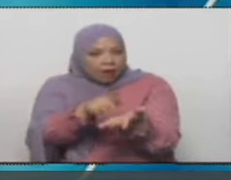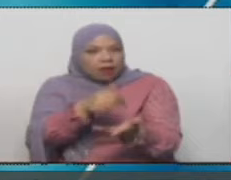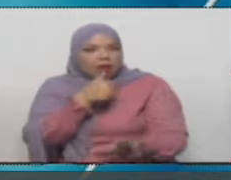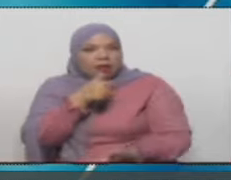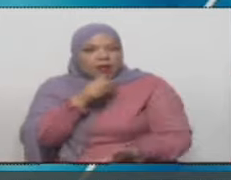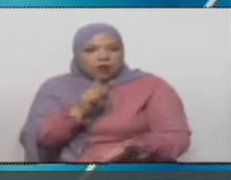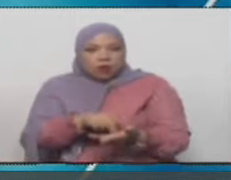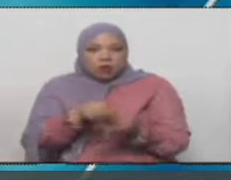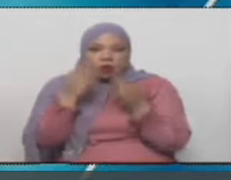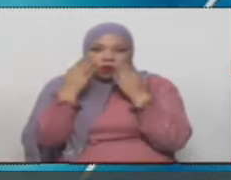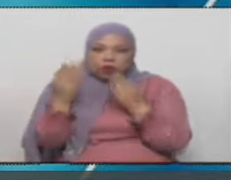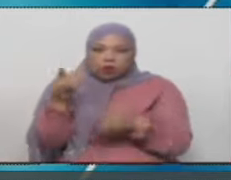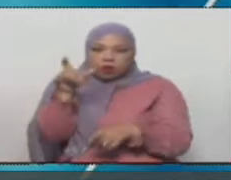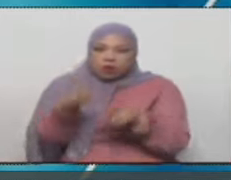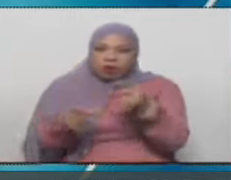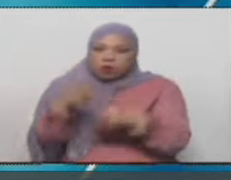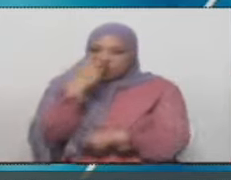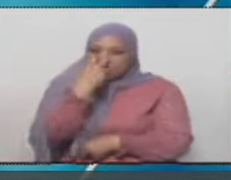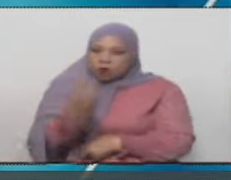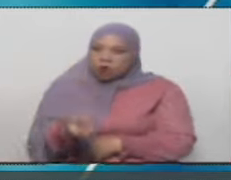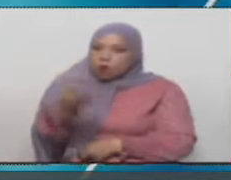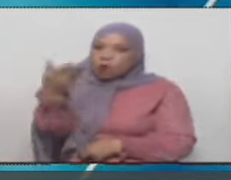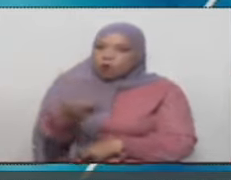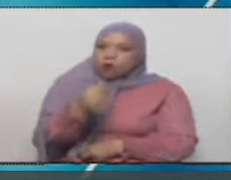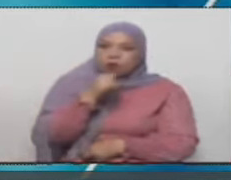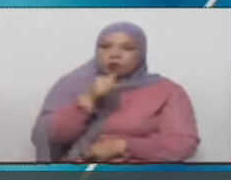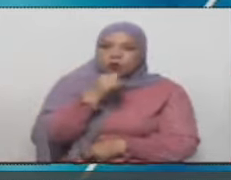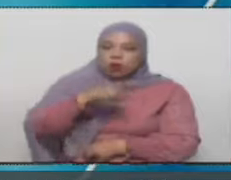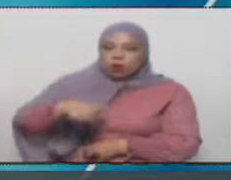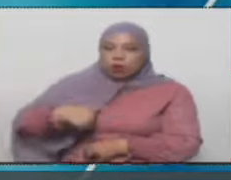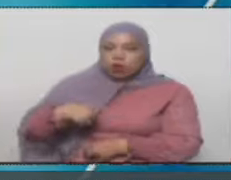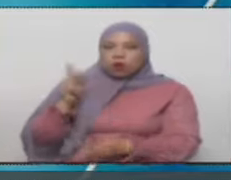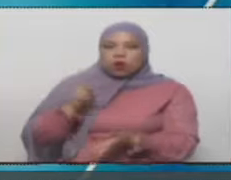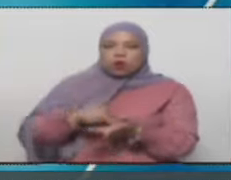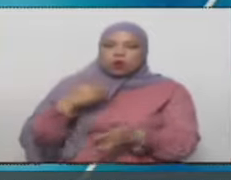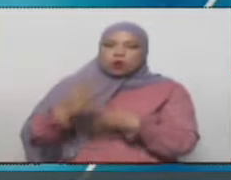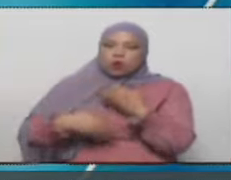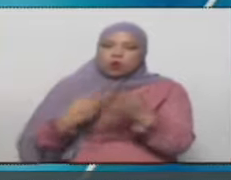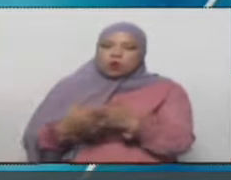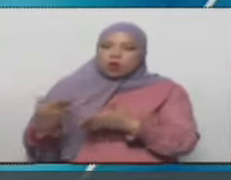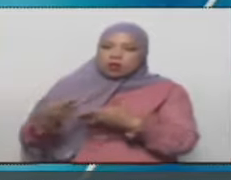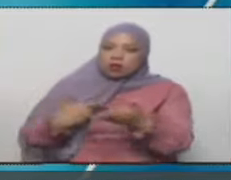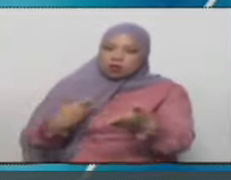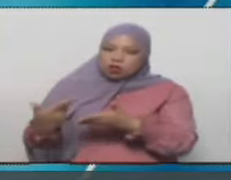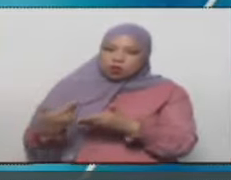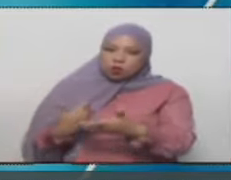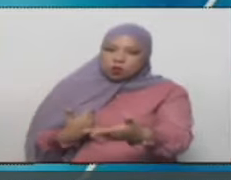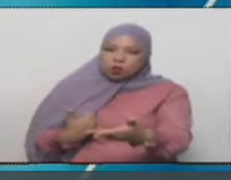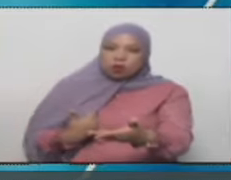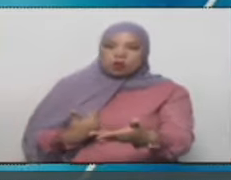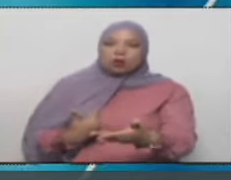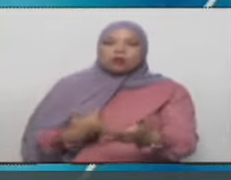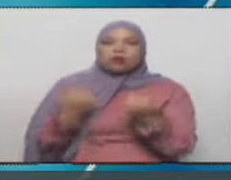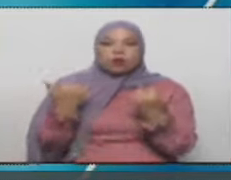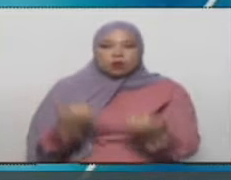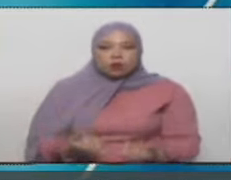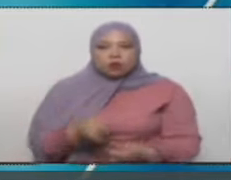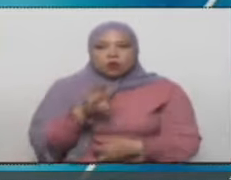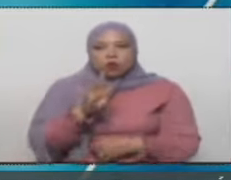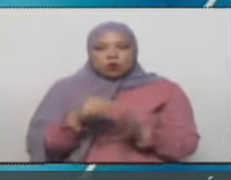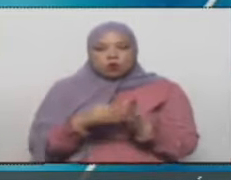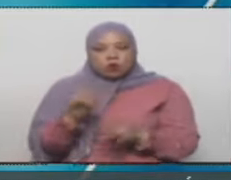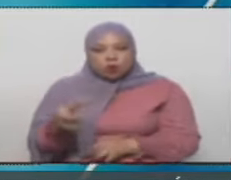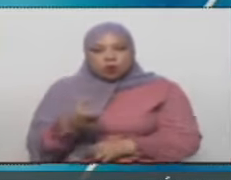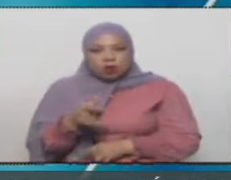Correcto. Aquí tenemos unos invitados muy importantes porque no solamente es prestar el servicio. Ya estamos llegando a las 4G